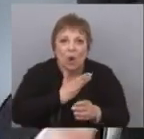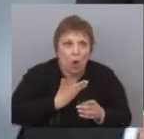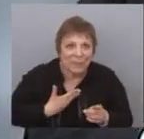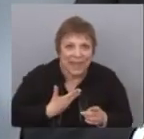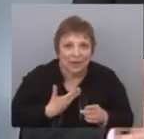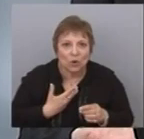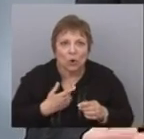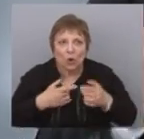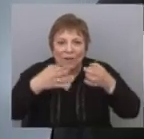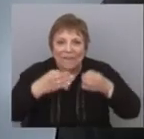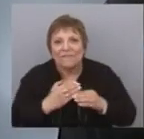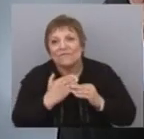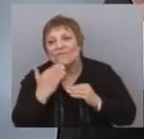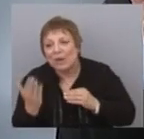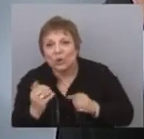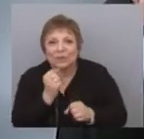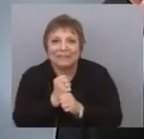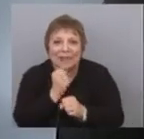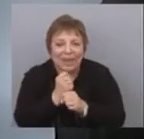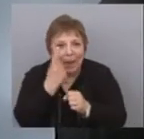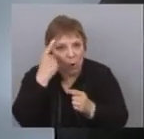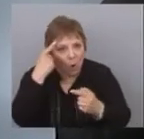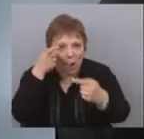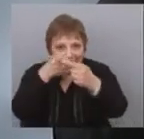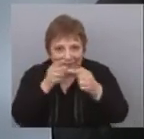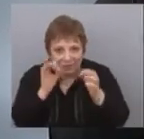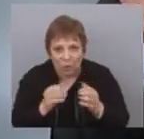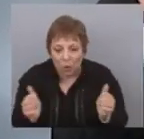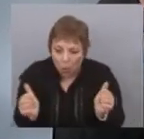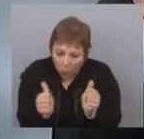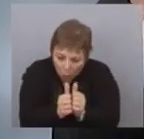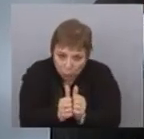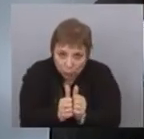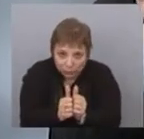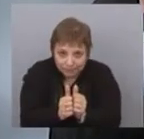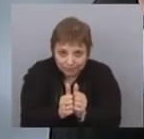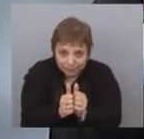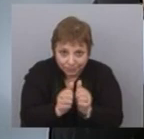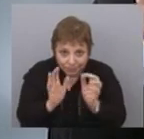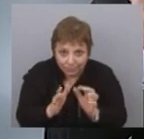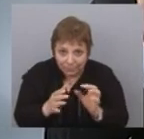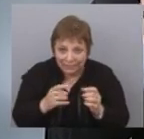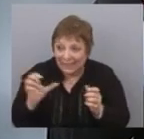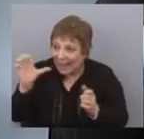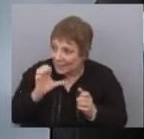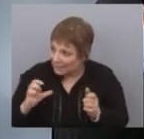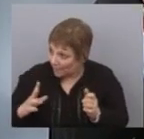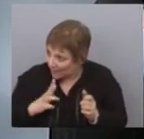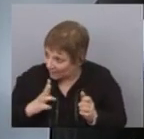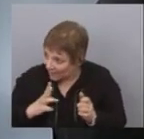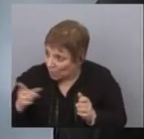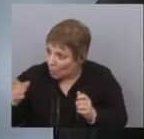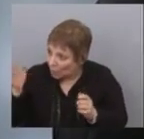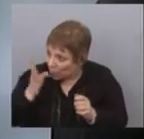Estado a favor de trabajar con un criterio conjunto entre las empresas, el sector